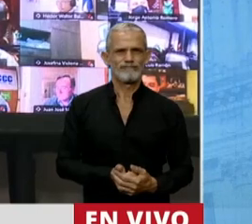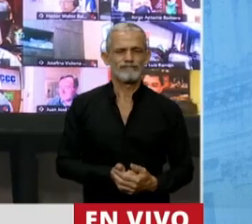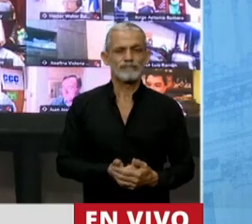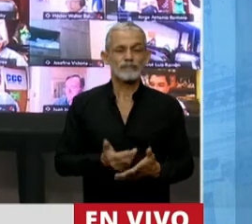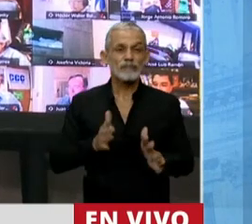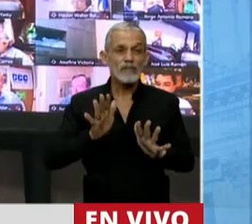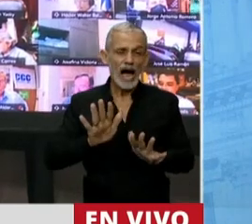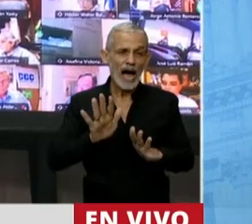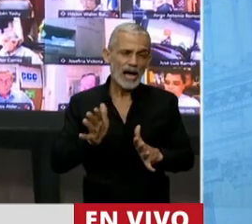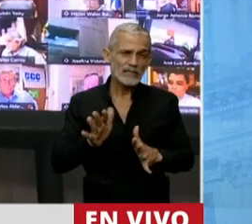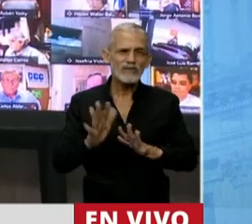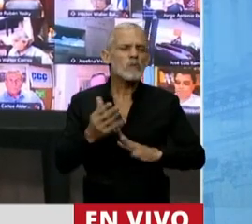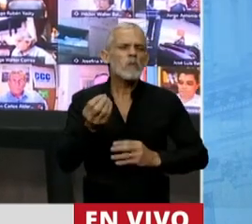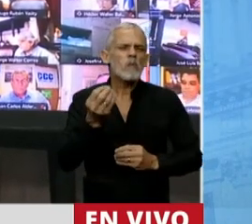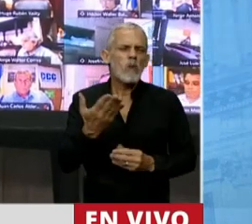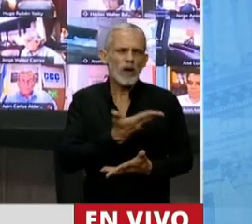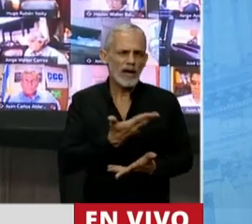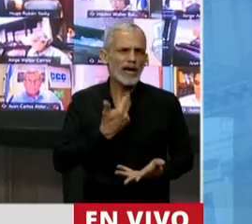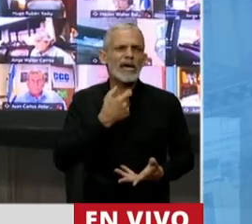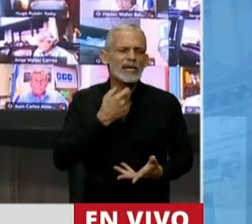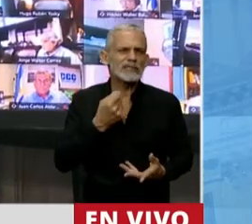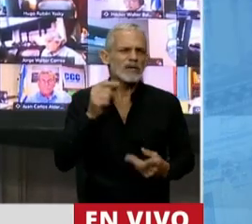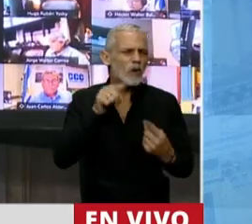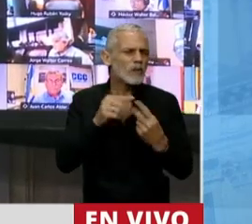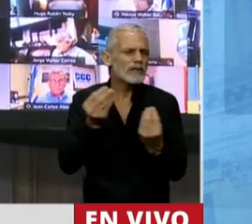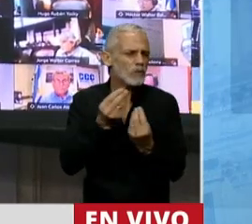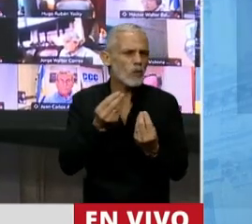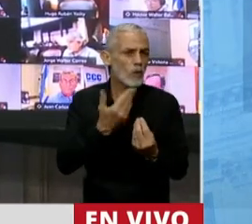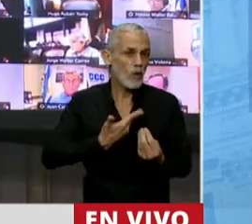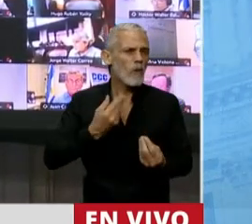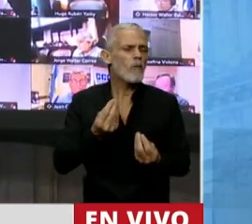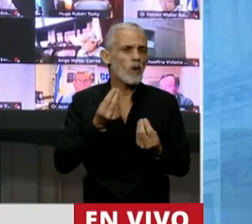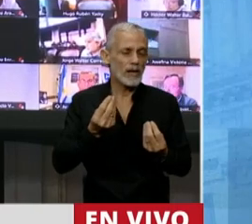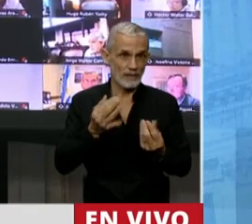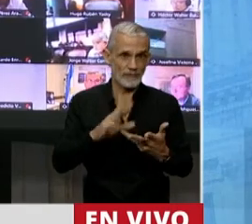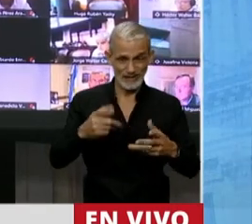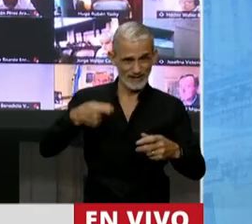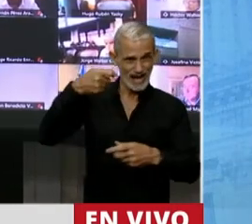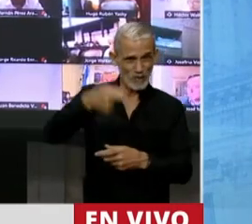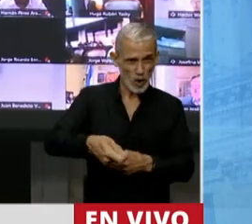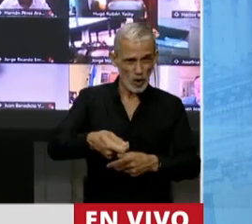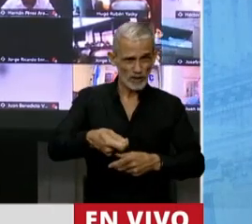¿Y por qué? Porque, mire, señor presidente, este aporte